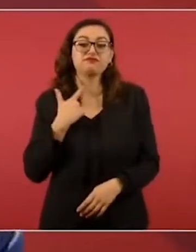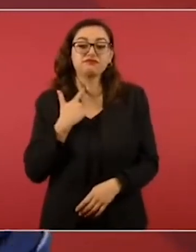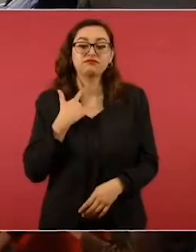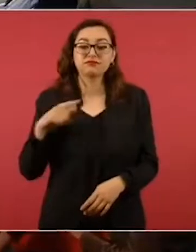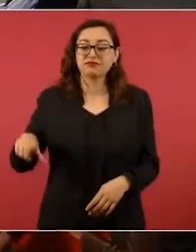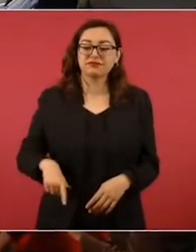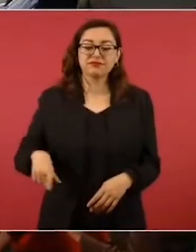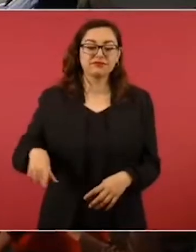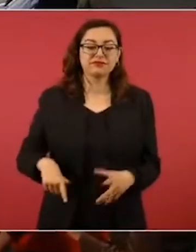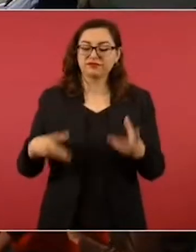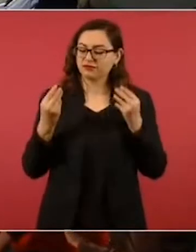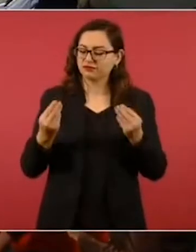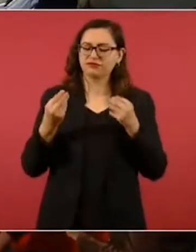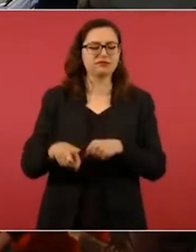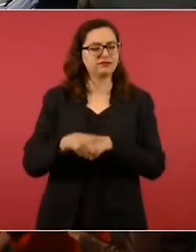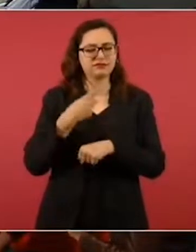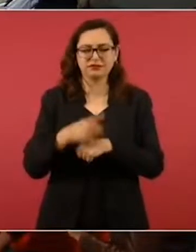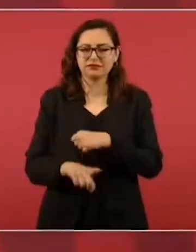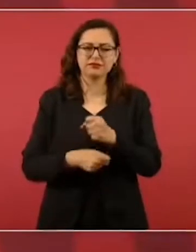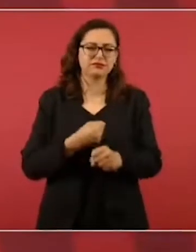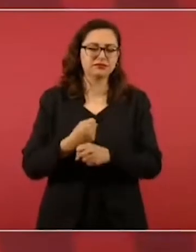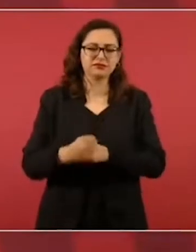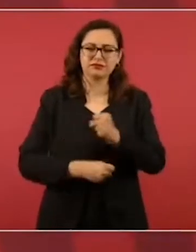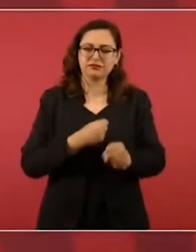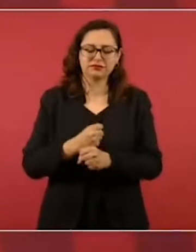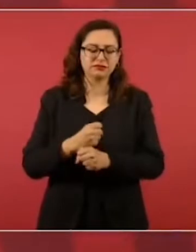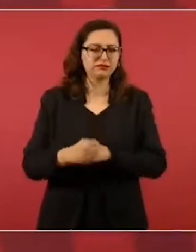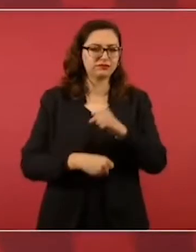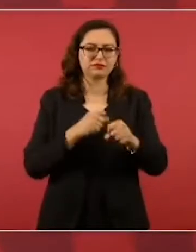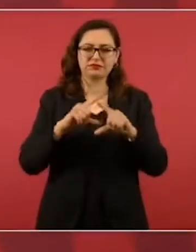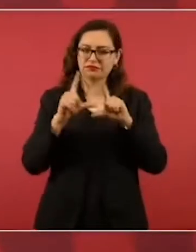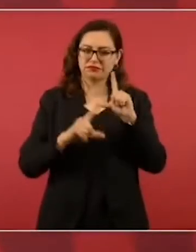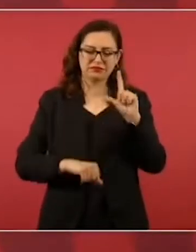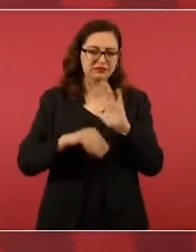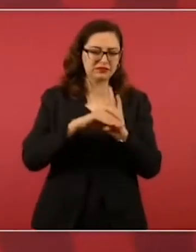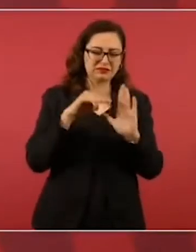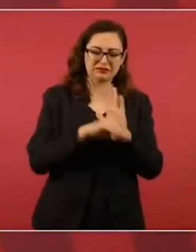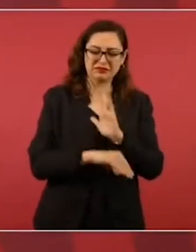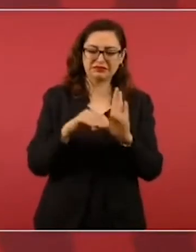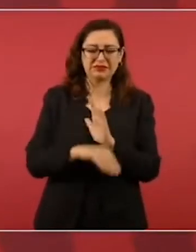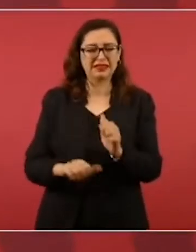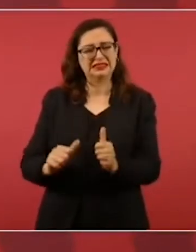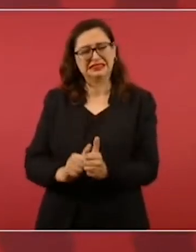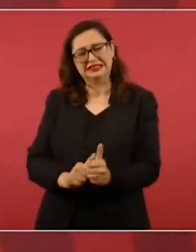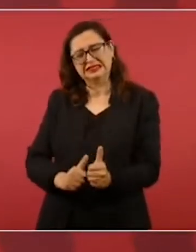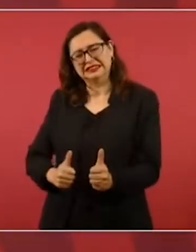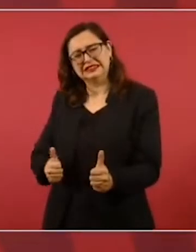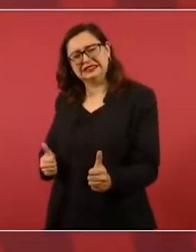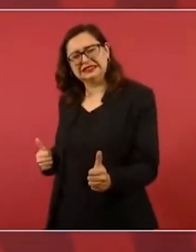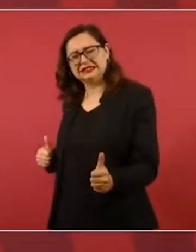esmeraron en destruir al país. Es mucho el atraso, mucho el rezago,